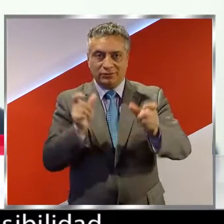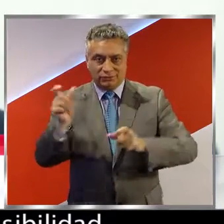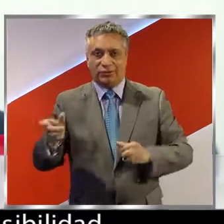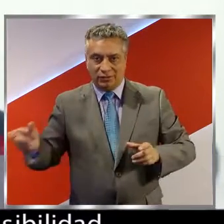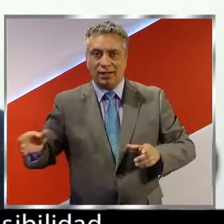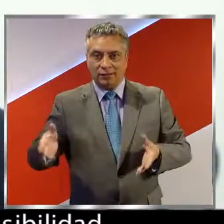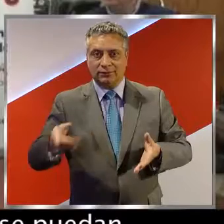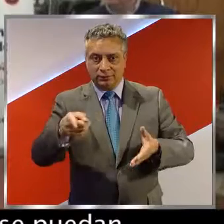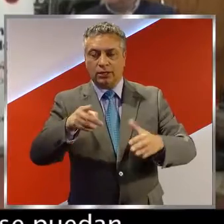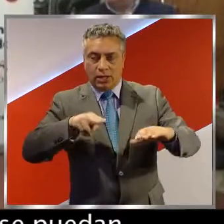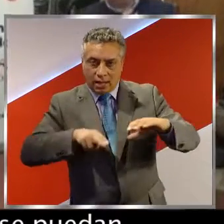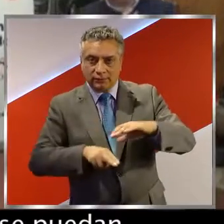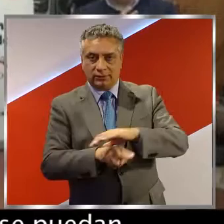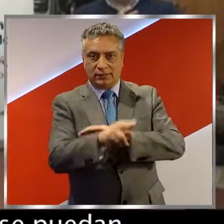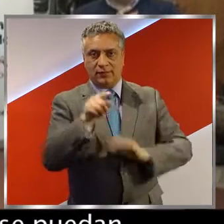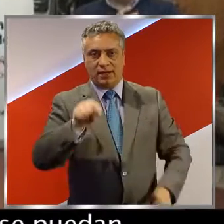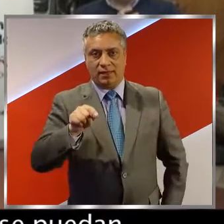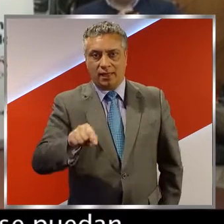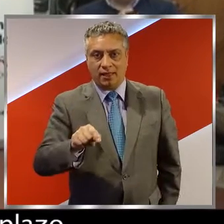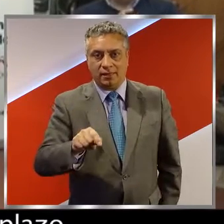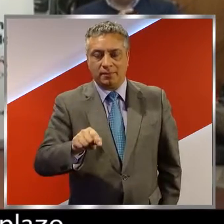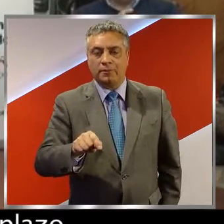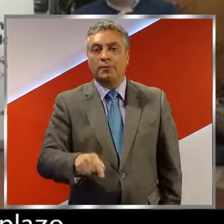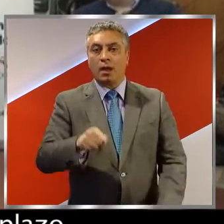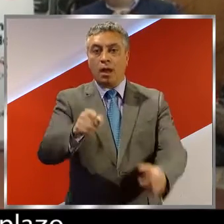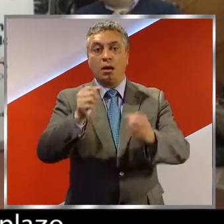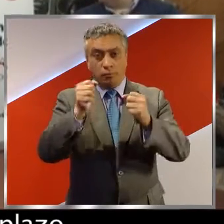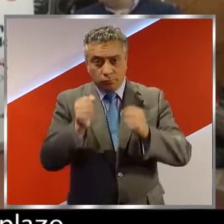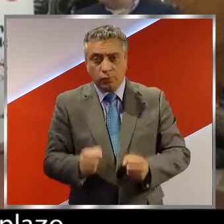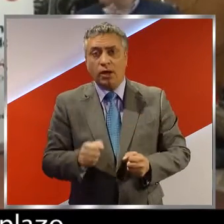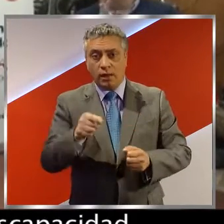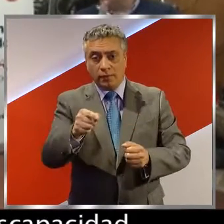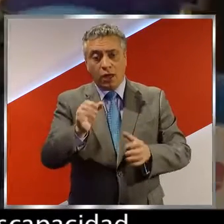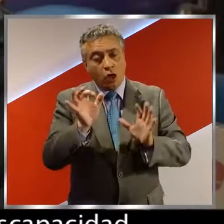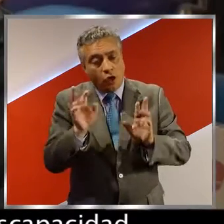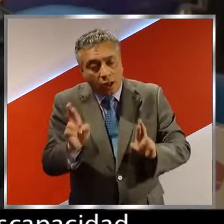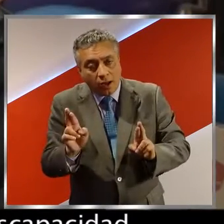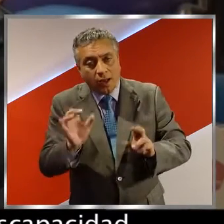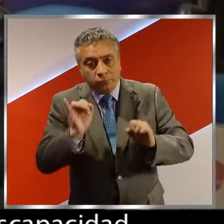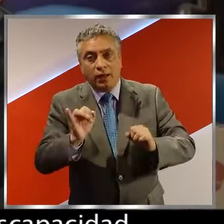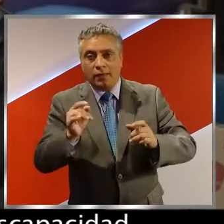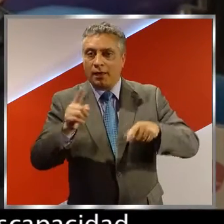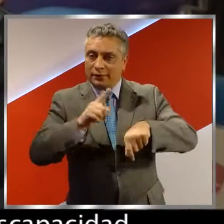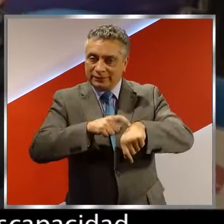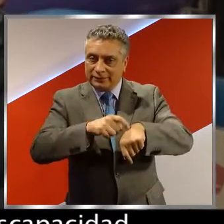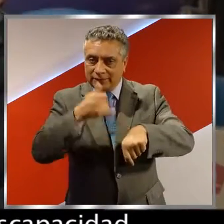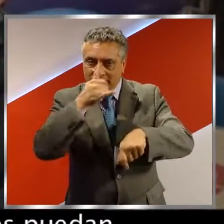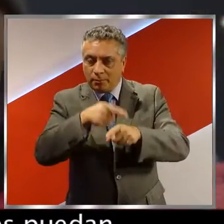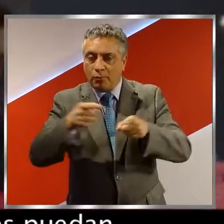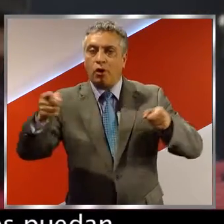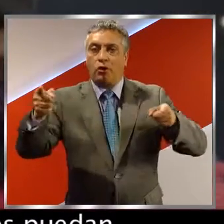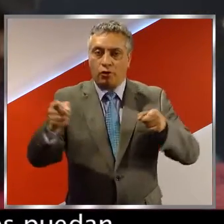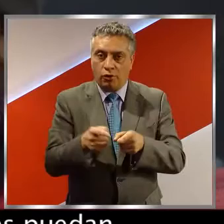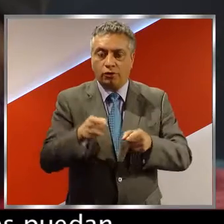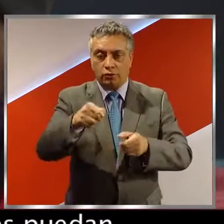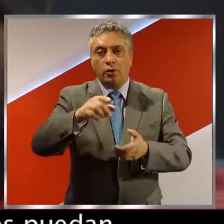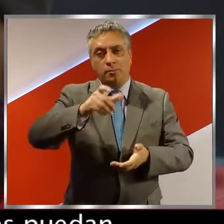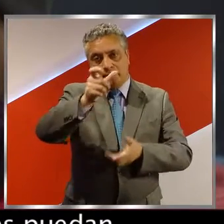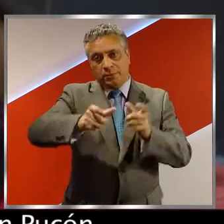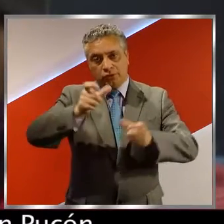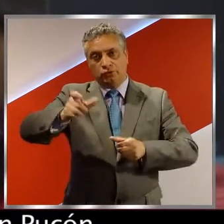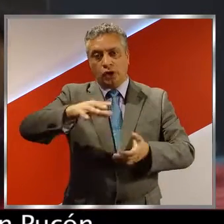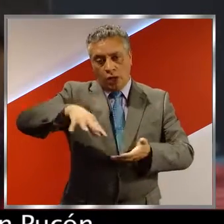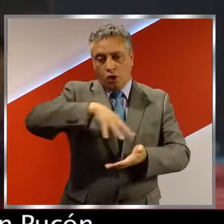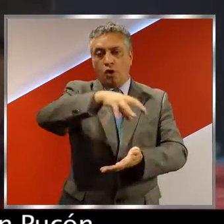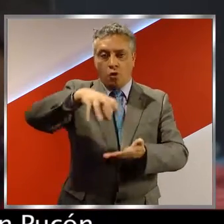accesibilidad. Se espera que las iniciativas se puedan desarrollar en un corto plazo para que las personas con discapacidad de la comuna y otros